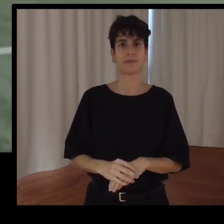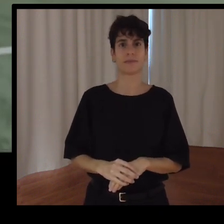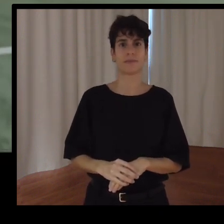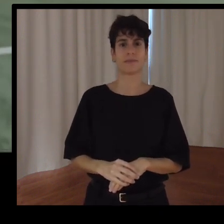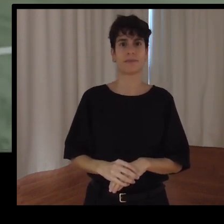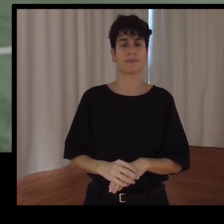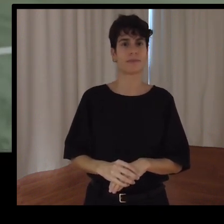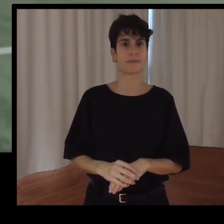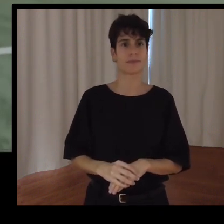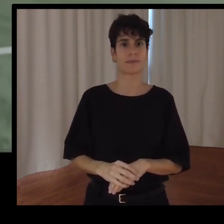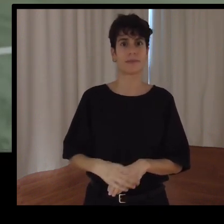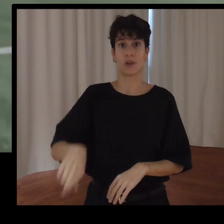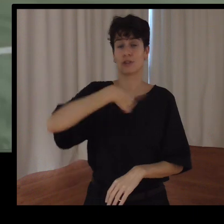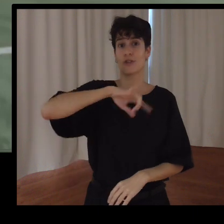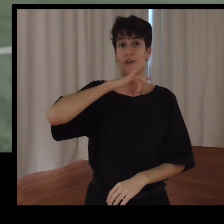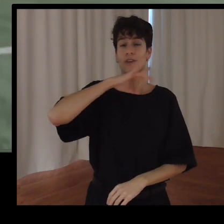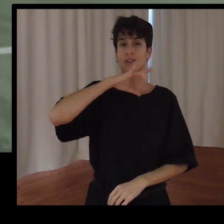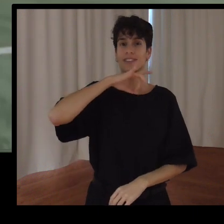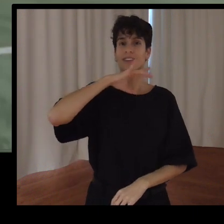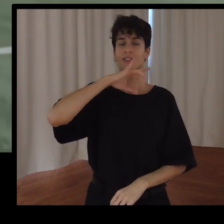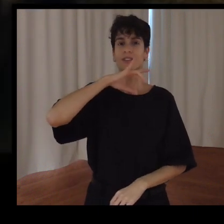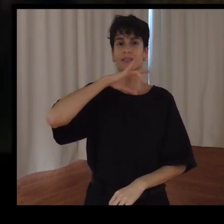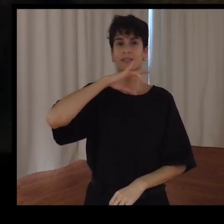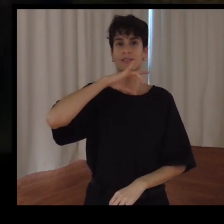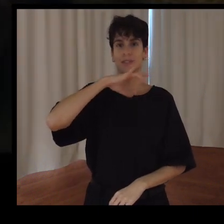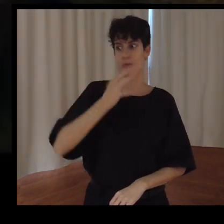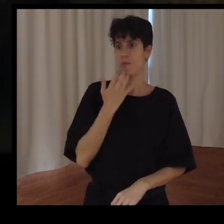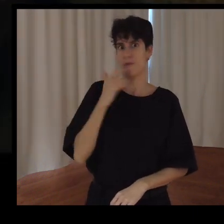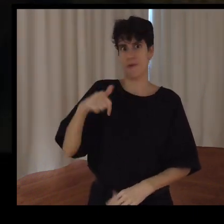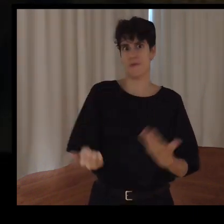Nosotros estamos contentos, ¿no? Como esta mañana, ¿no?